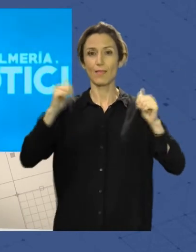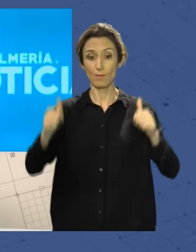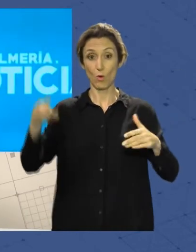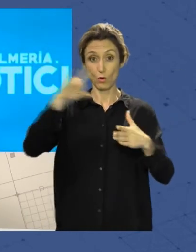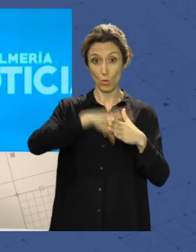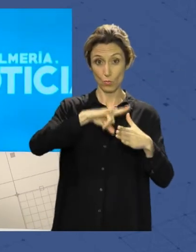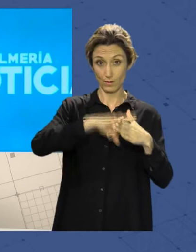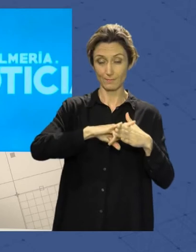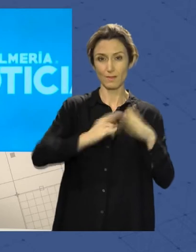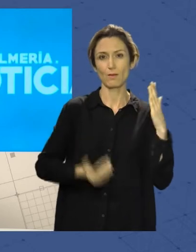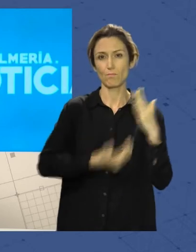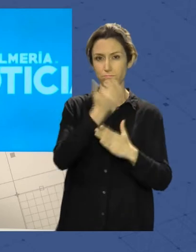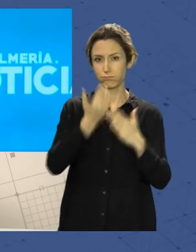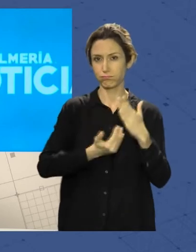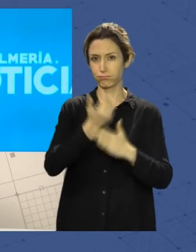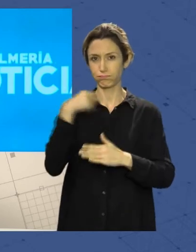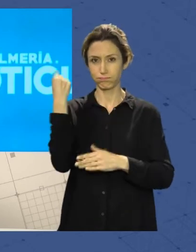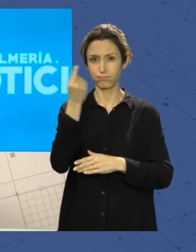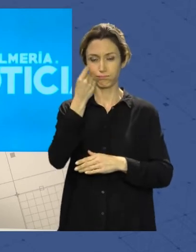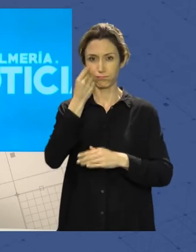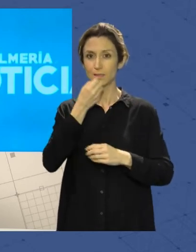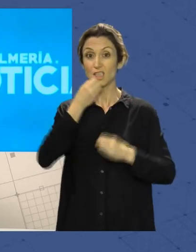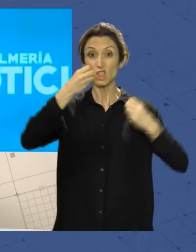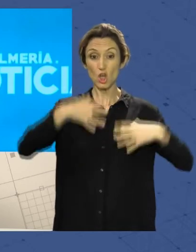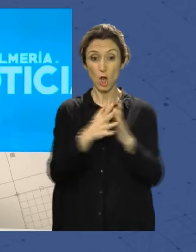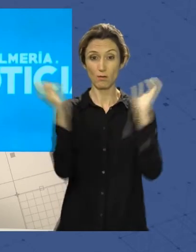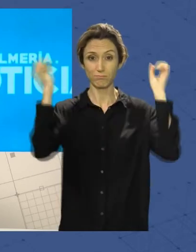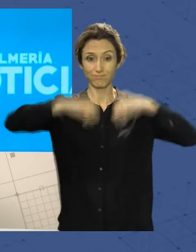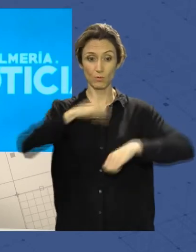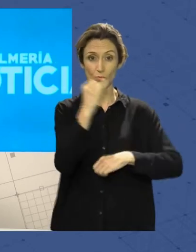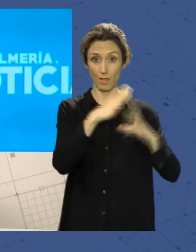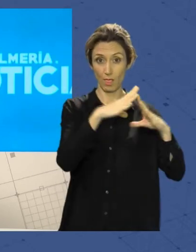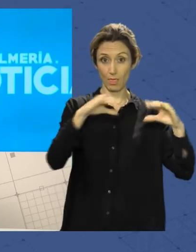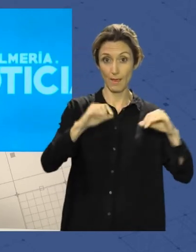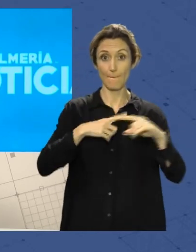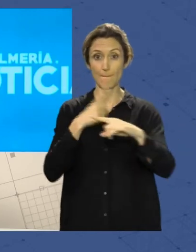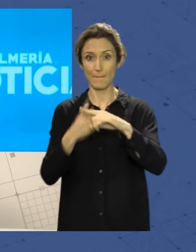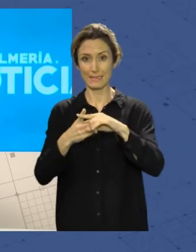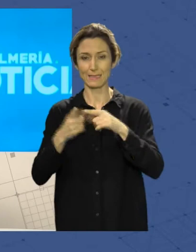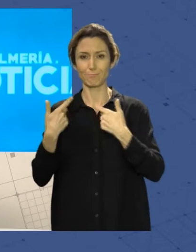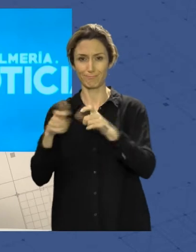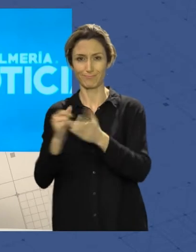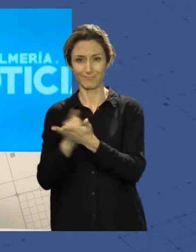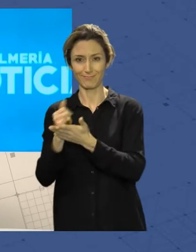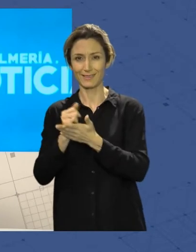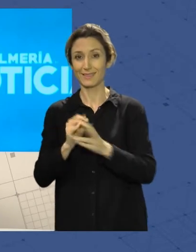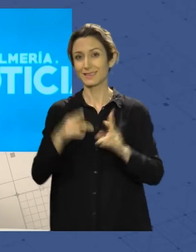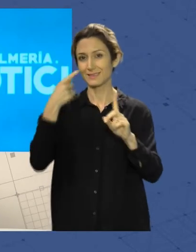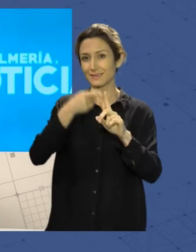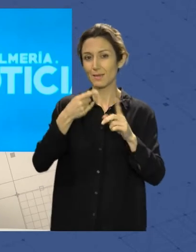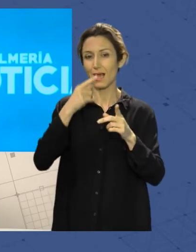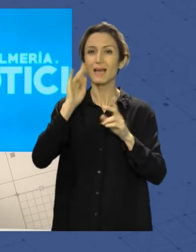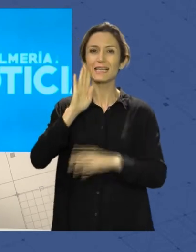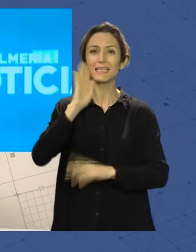jornada en la que conocimos un acuerdo histórico entre Junta Andalucía y sector agrario para la gestión de residuos de